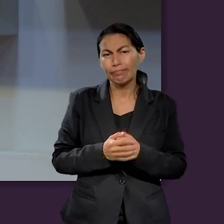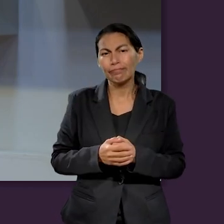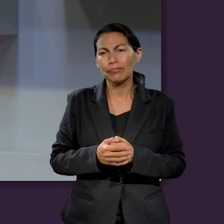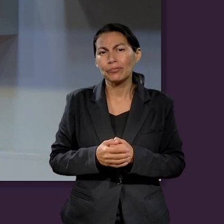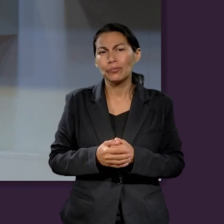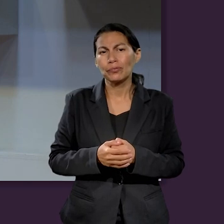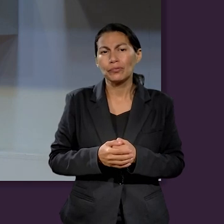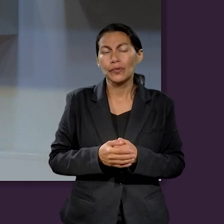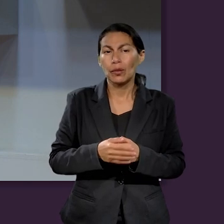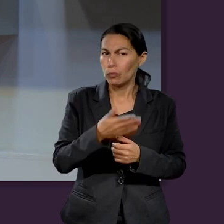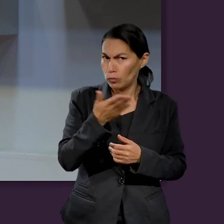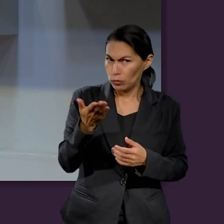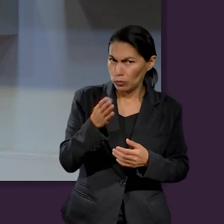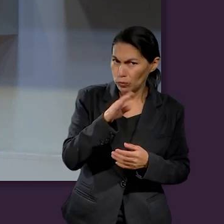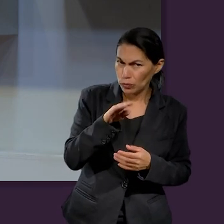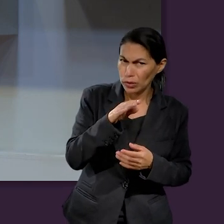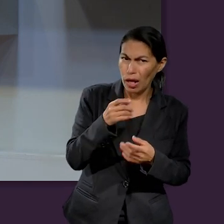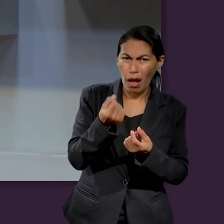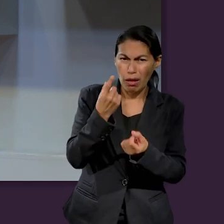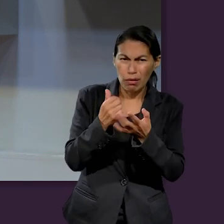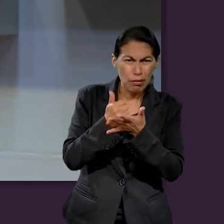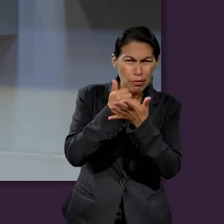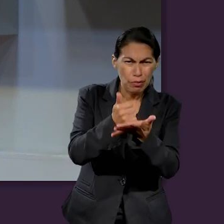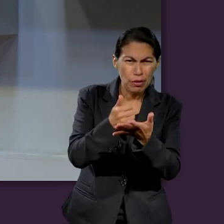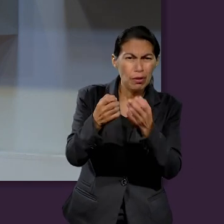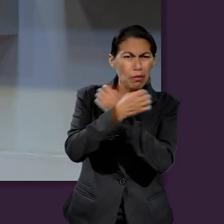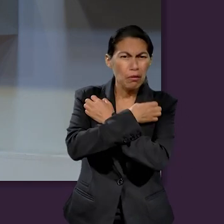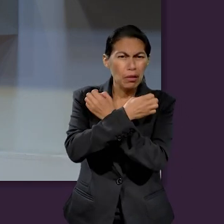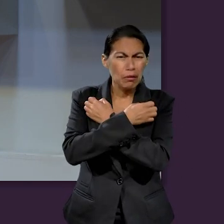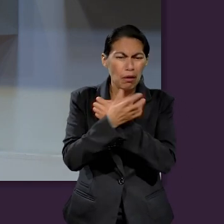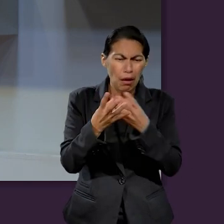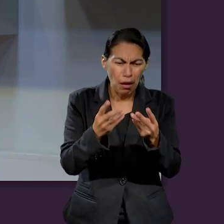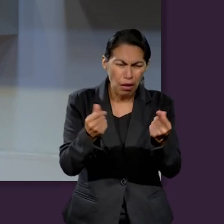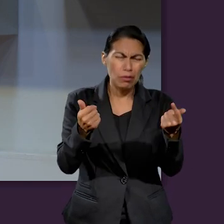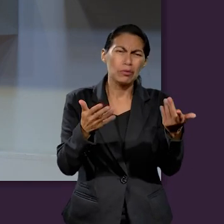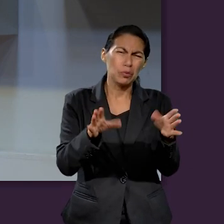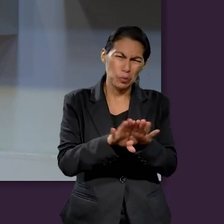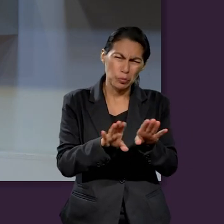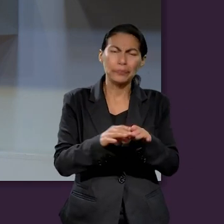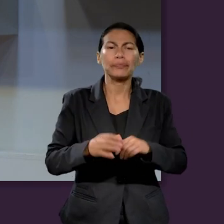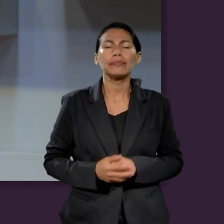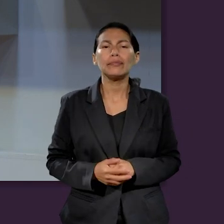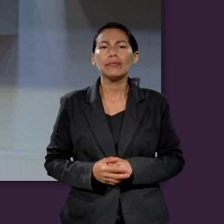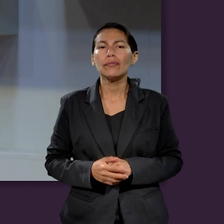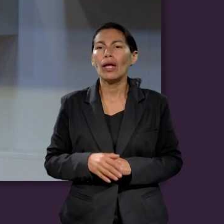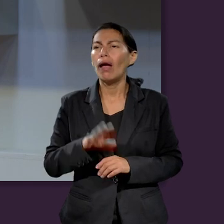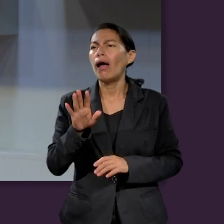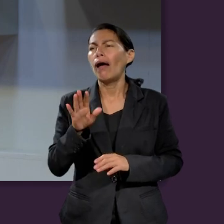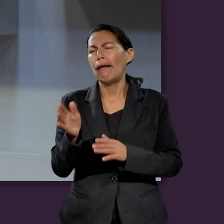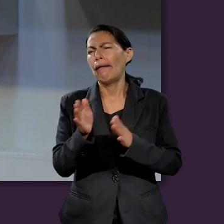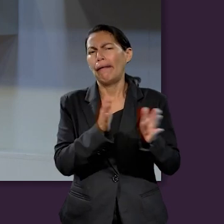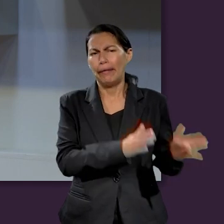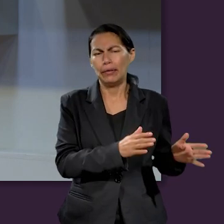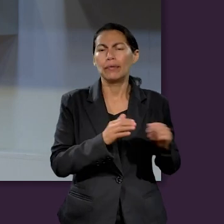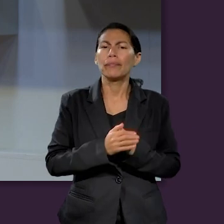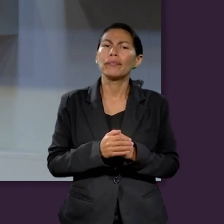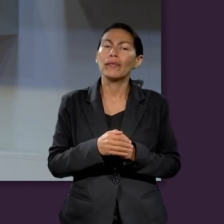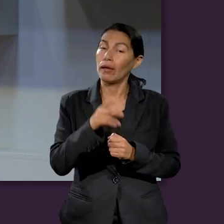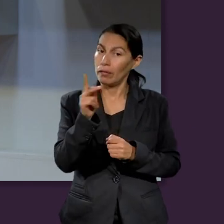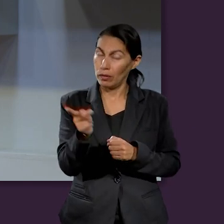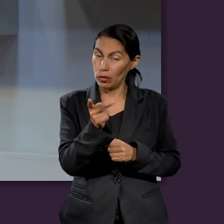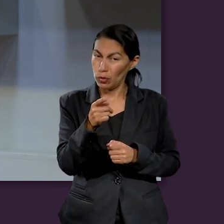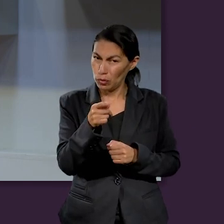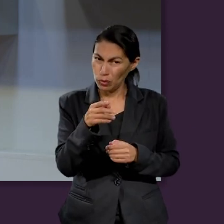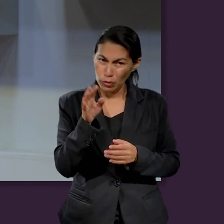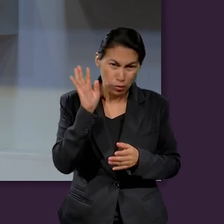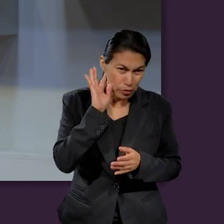y quiero que la piensen y me contesten así de manera rápida. ¿Han escuchado ustedes así de ofertas de que, ah,